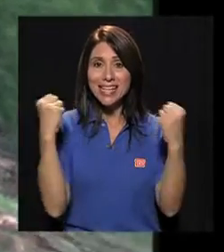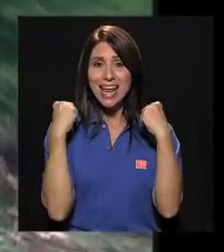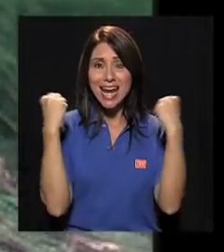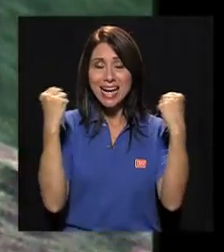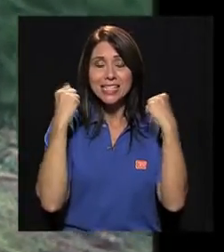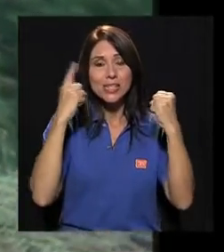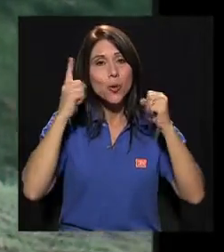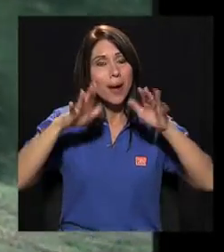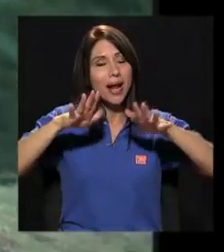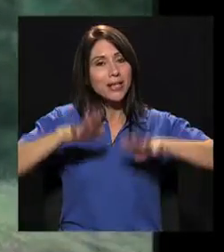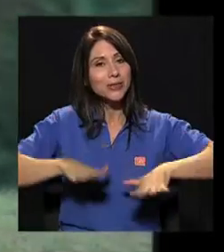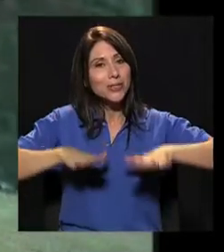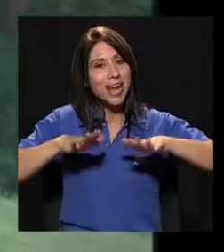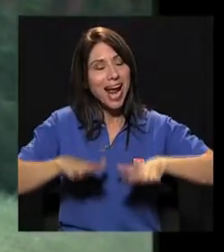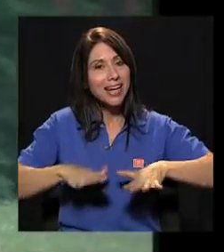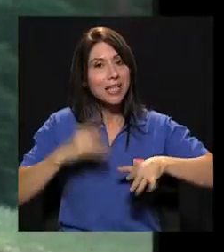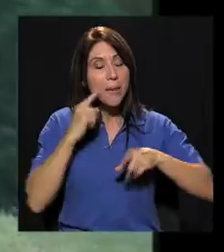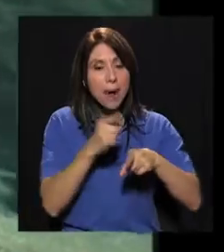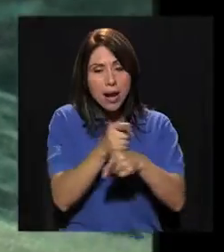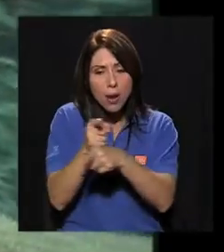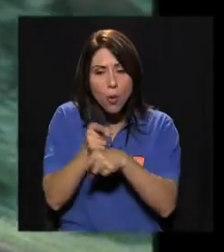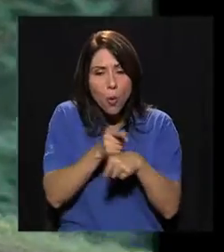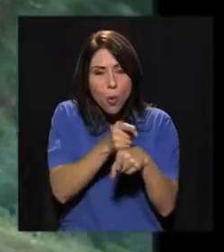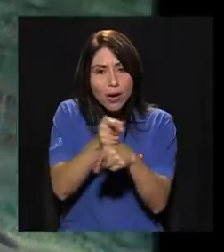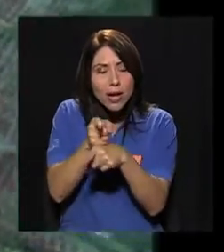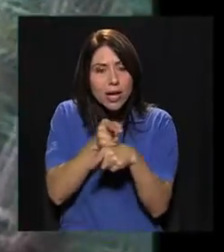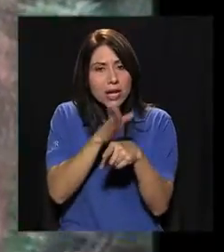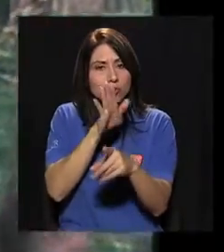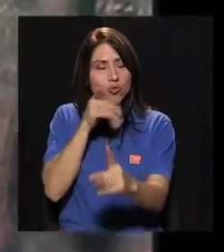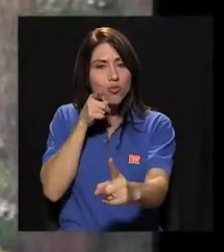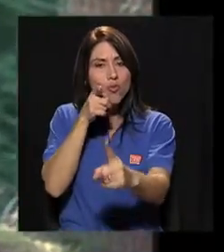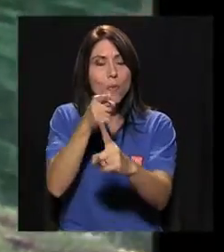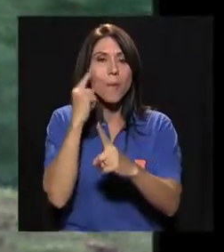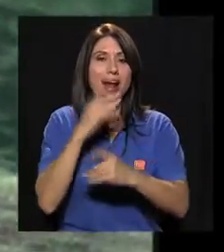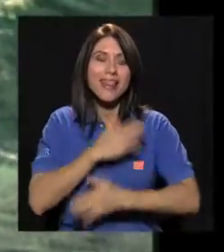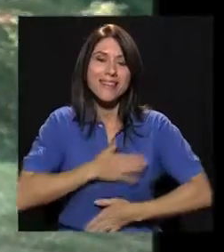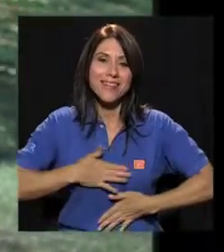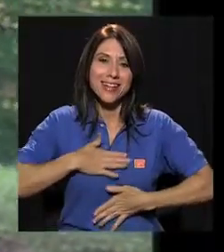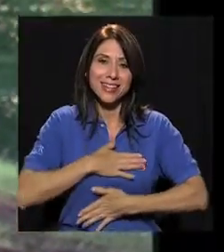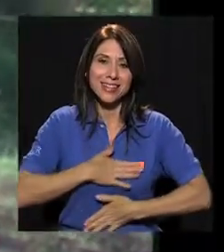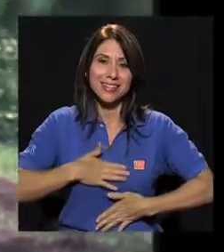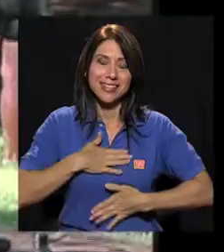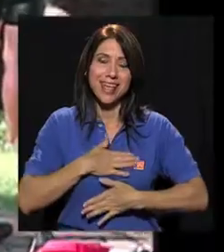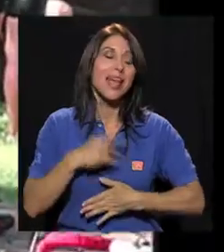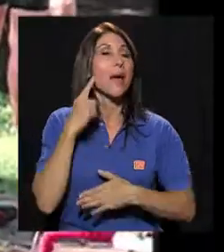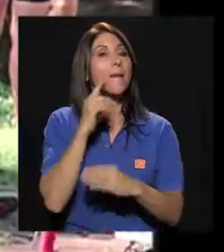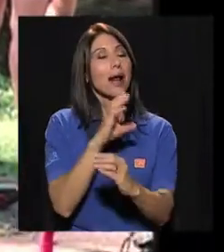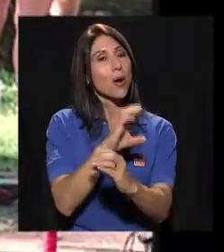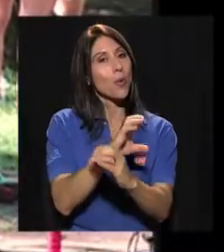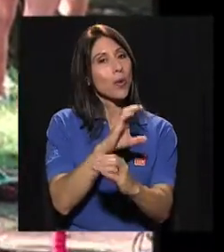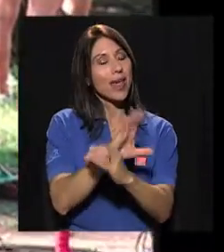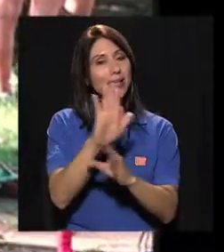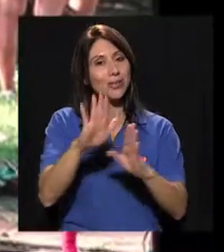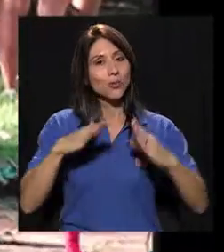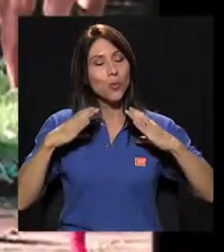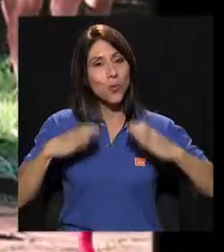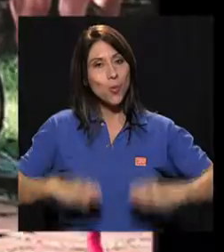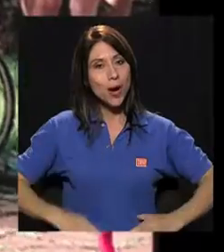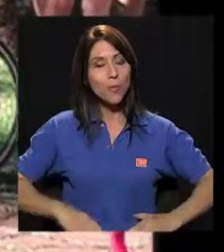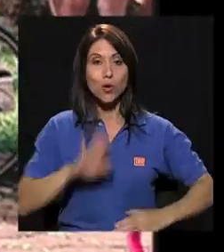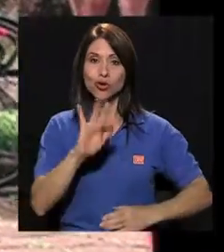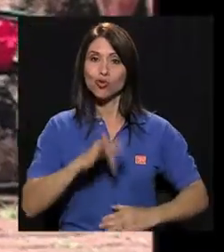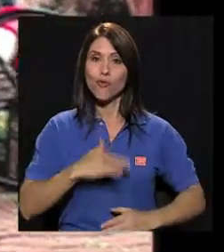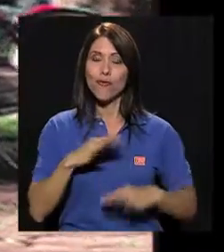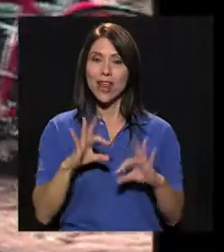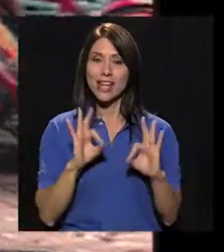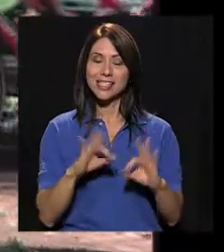Quienes hacen ejercicio para sosegarse y corregir el rumbo. Para divertirse. Para